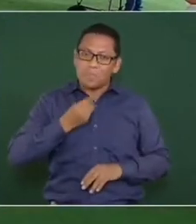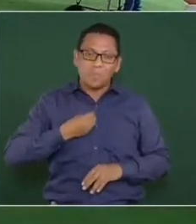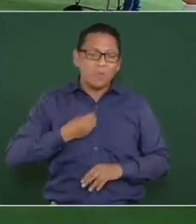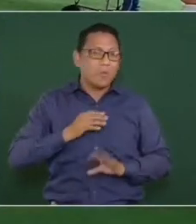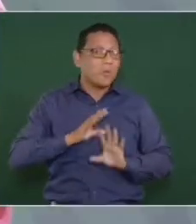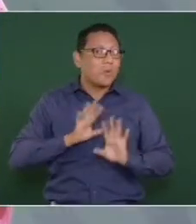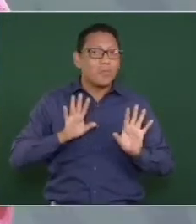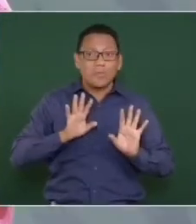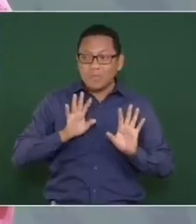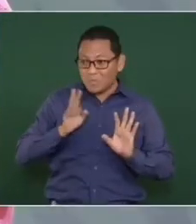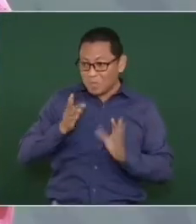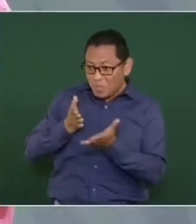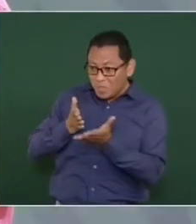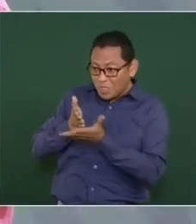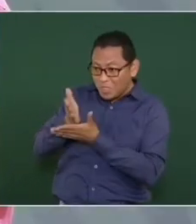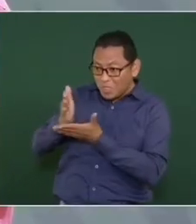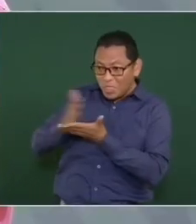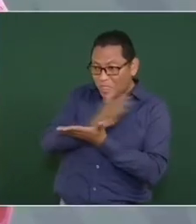divididos,